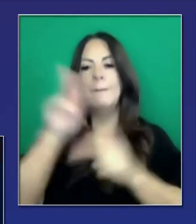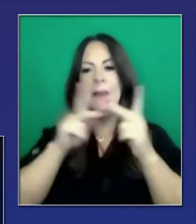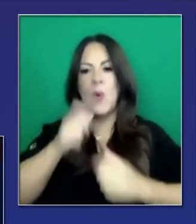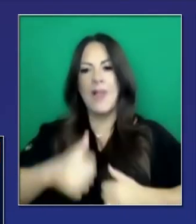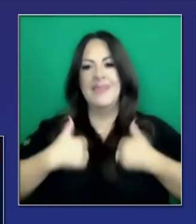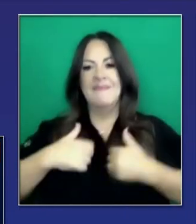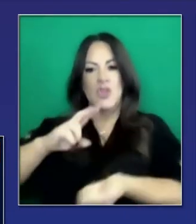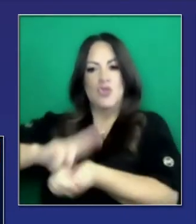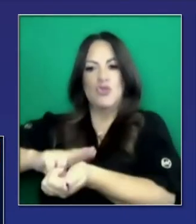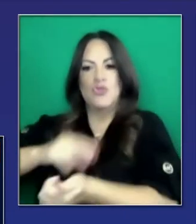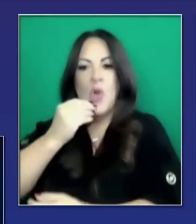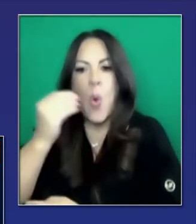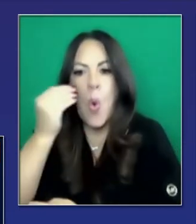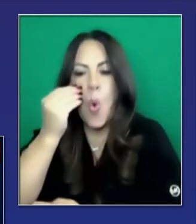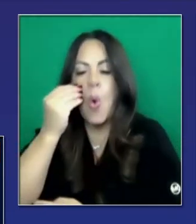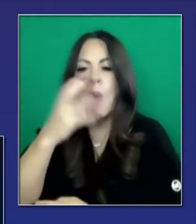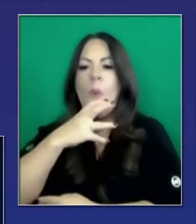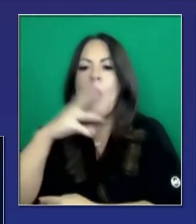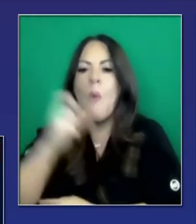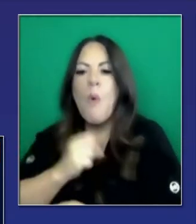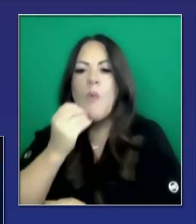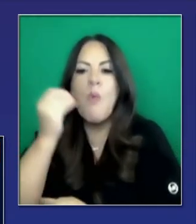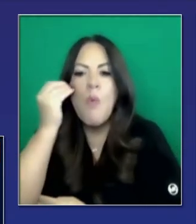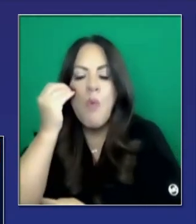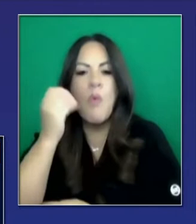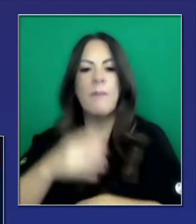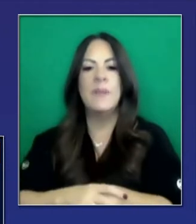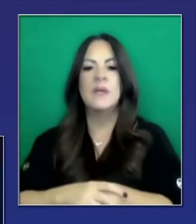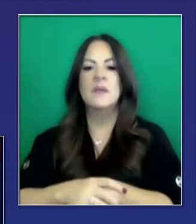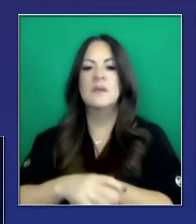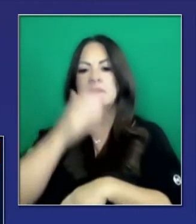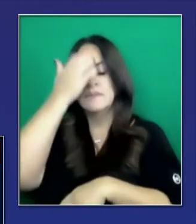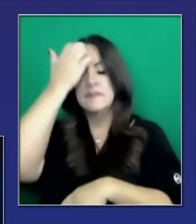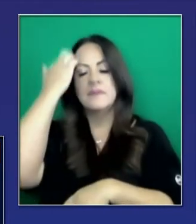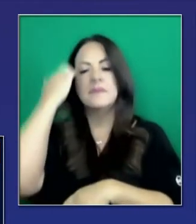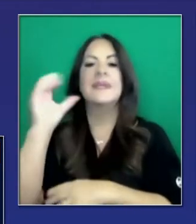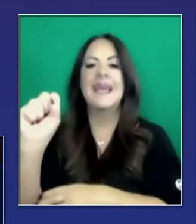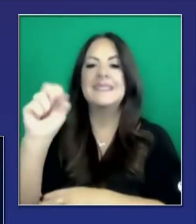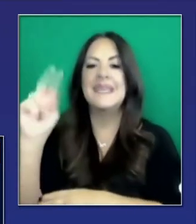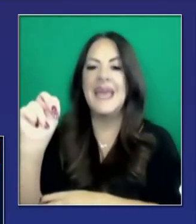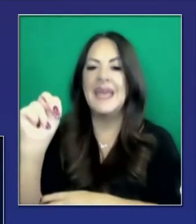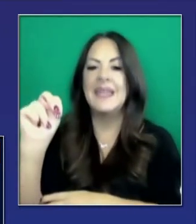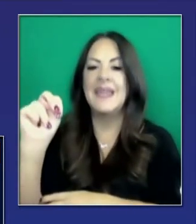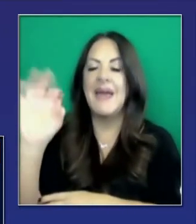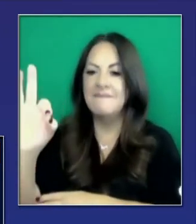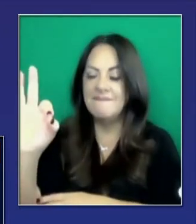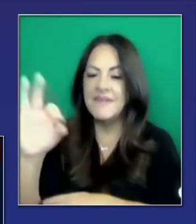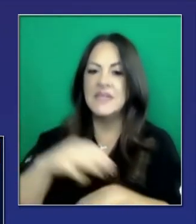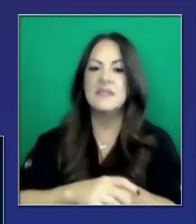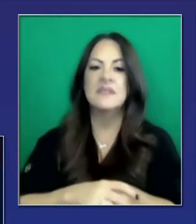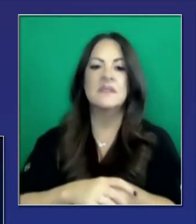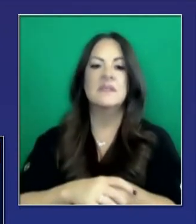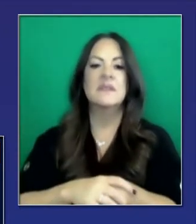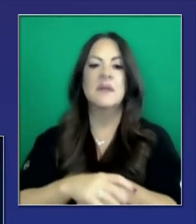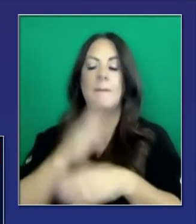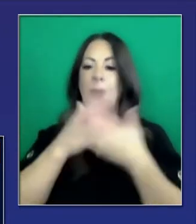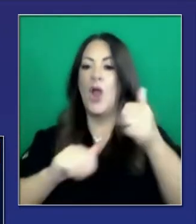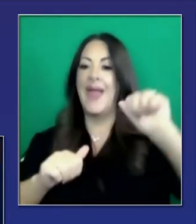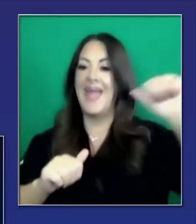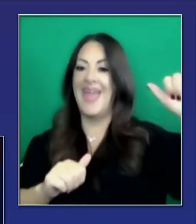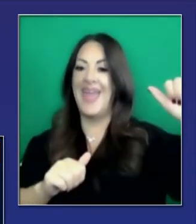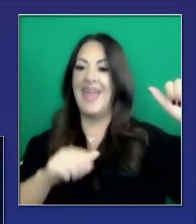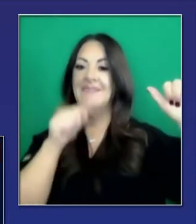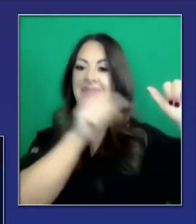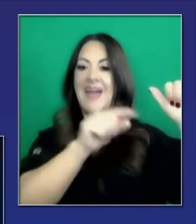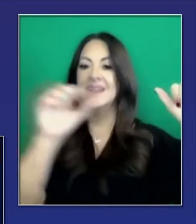Hay dos centros y estamos enfocados en dos fases particulares. El primer grupo de personas son centros de